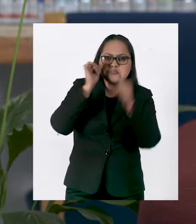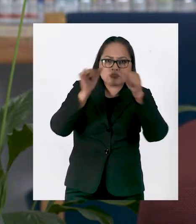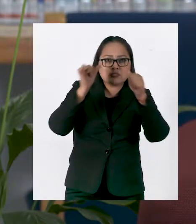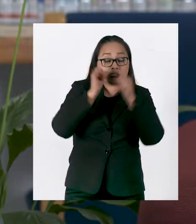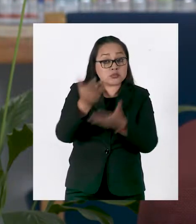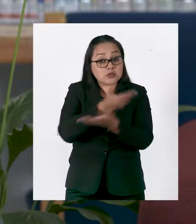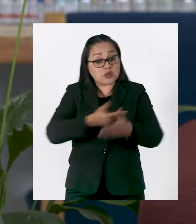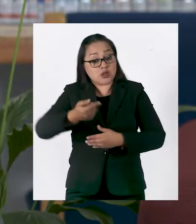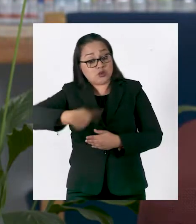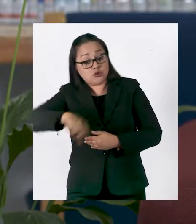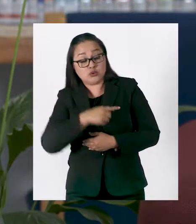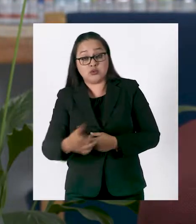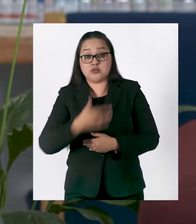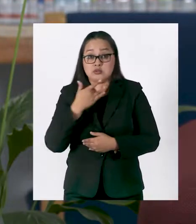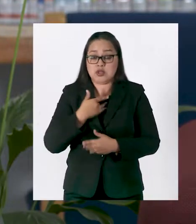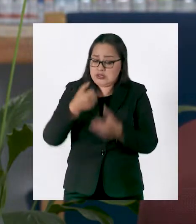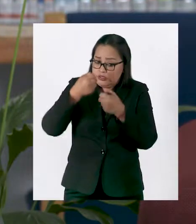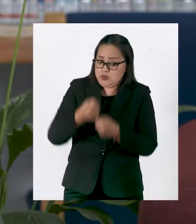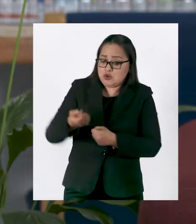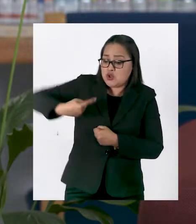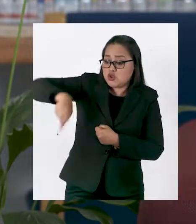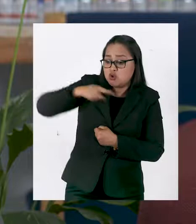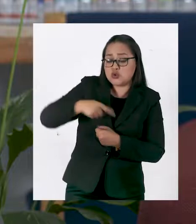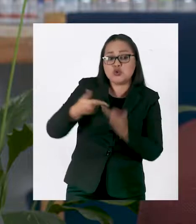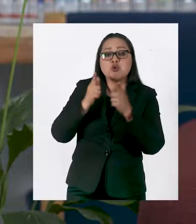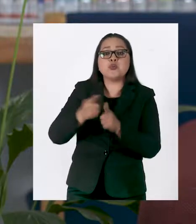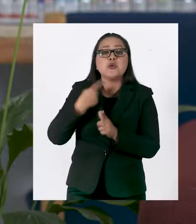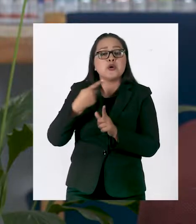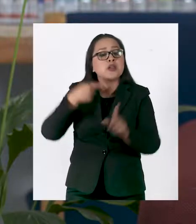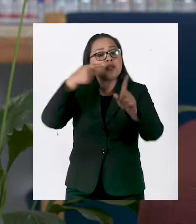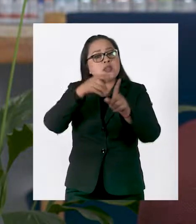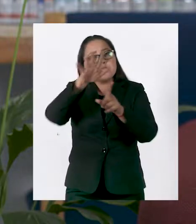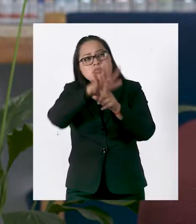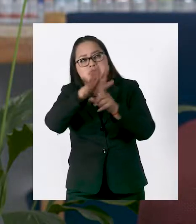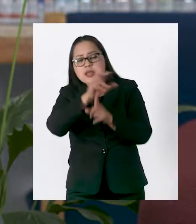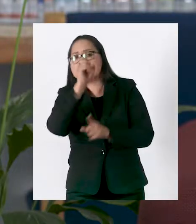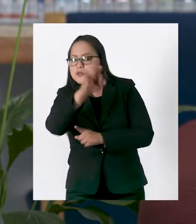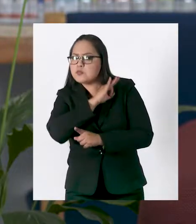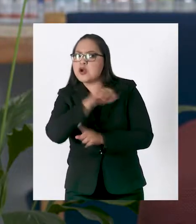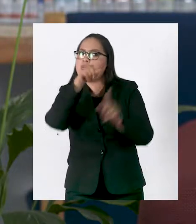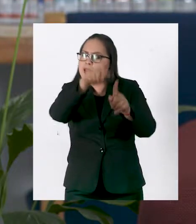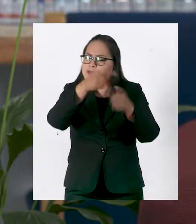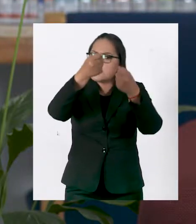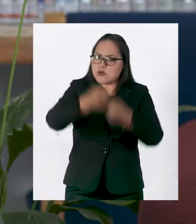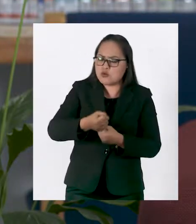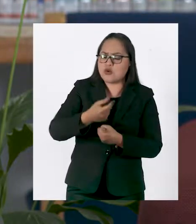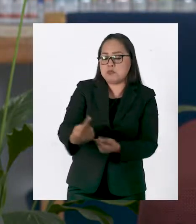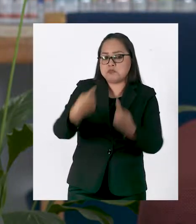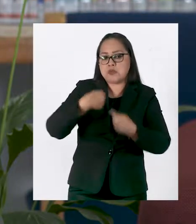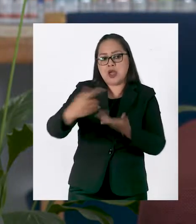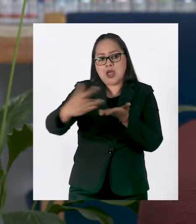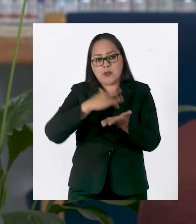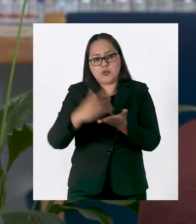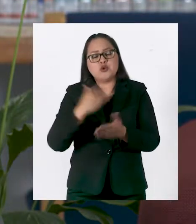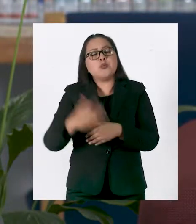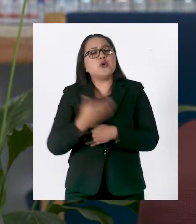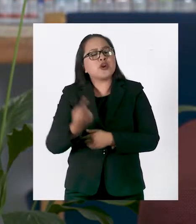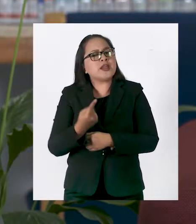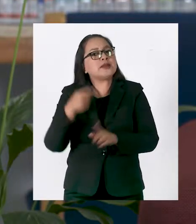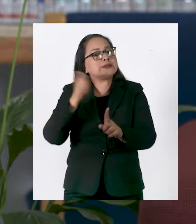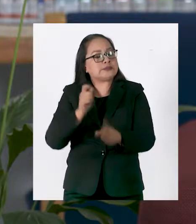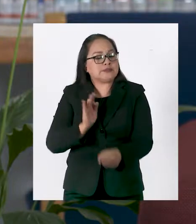somos capaces de escuchar? ¿Por qué estamos seguros que nosotros podemos convencer con argumentos lo que estamos